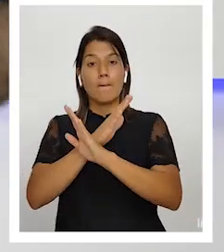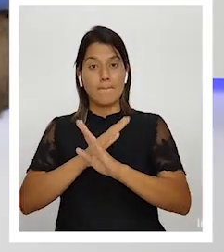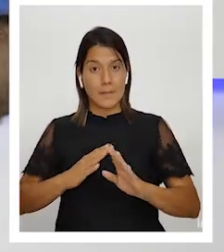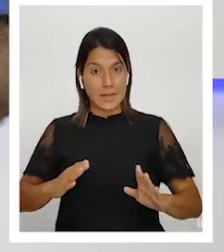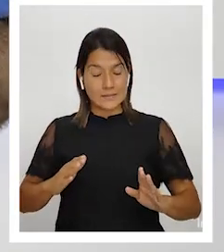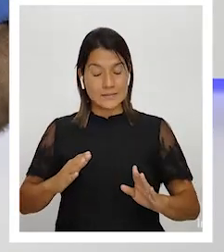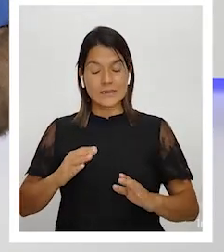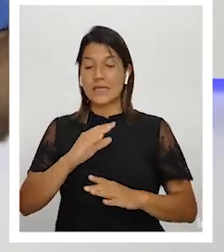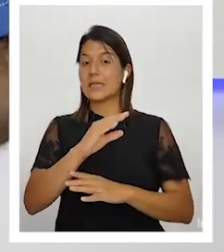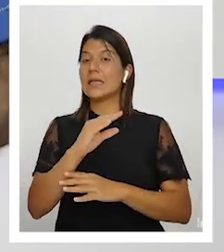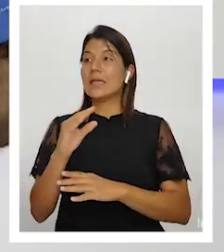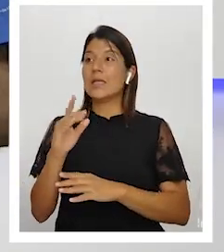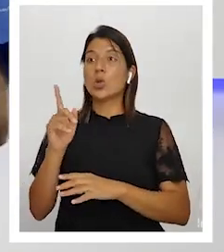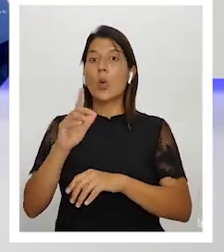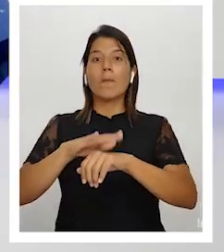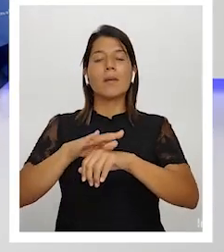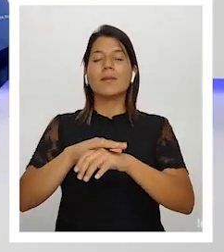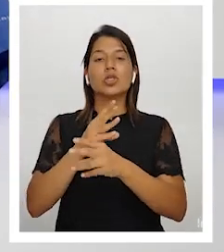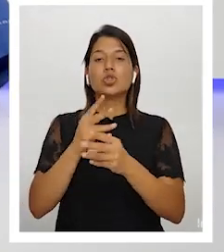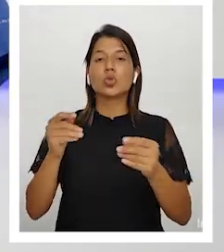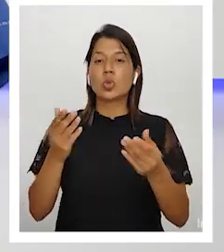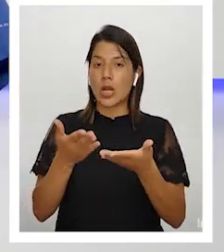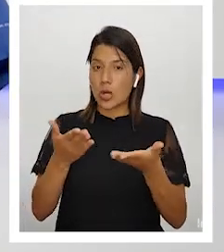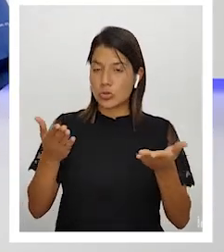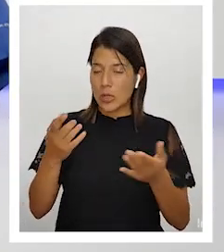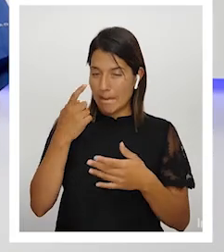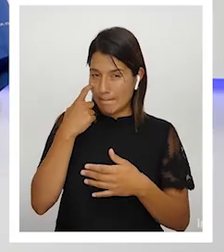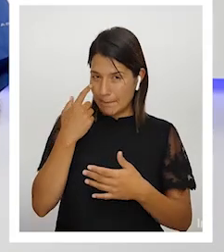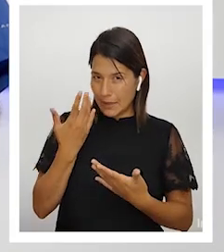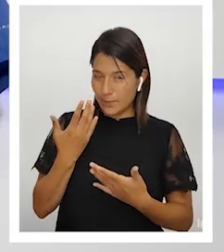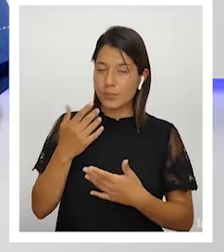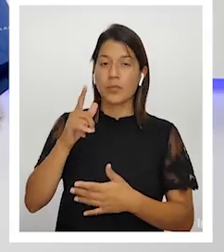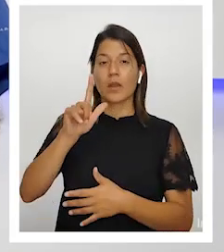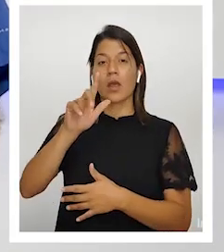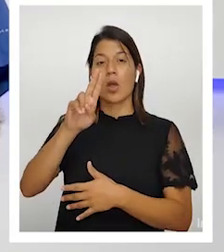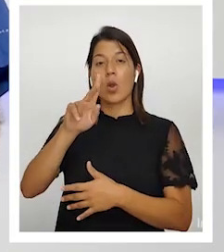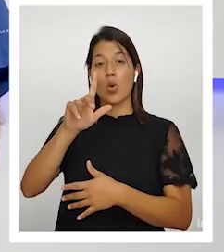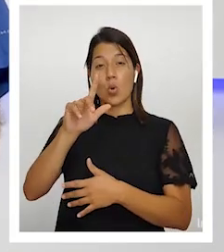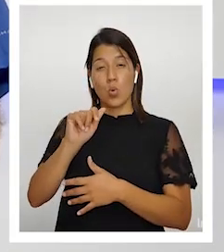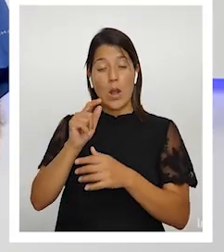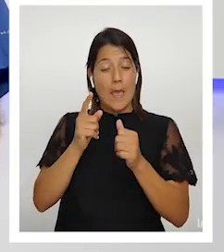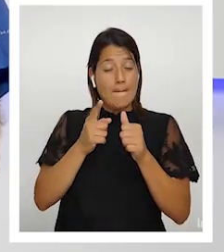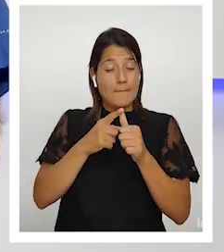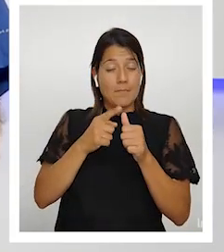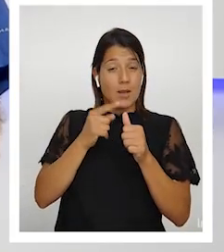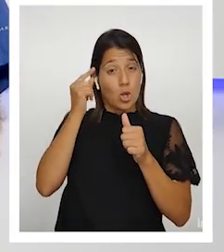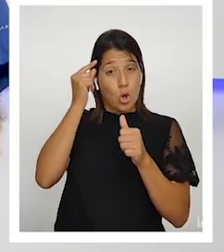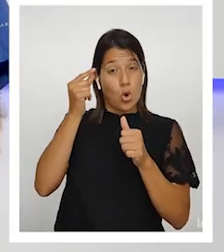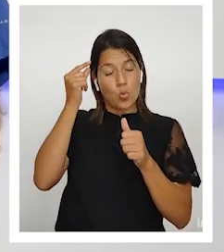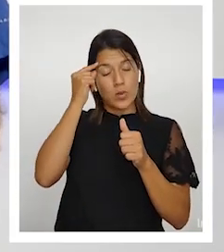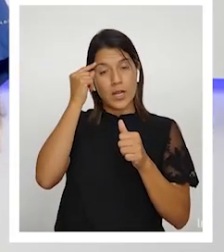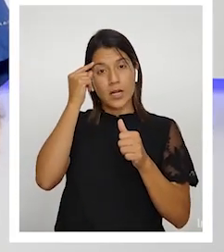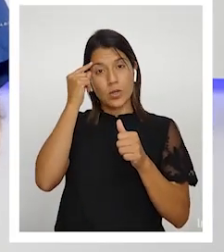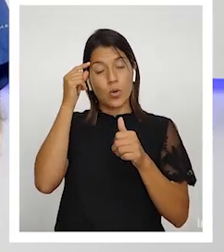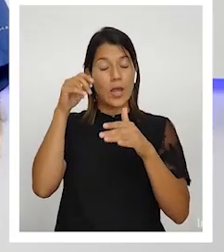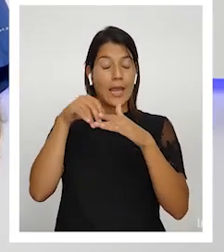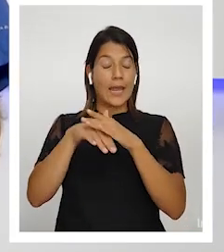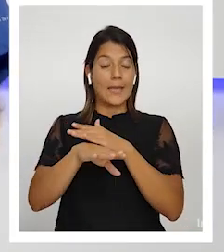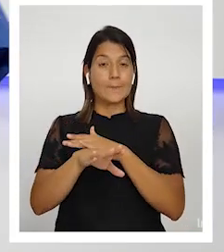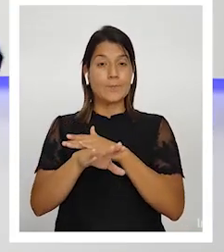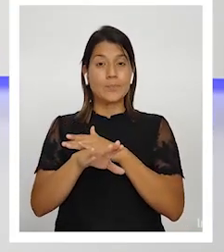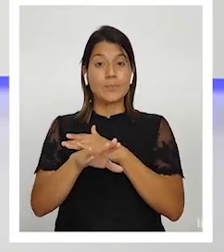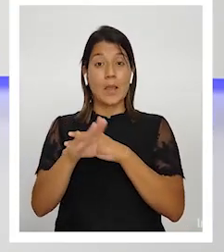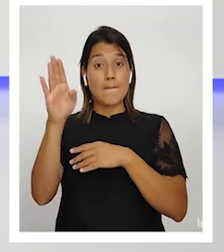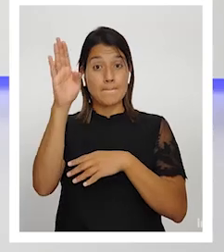solucionar las cosas vea usted que Lula en los primeros gobiernos de él en Brasil